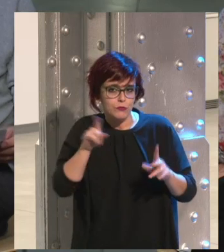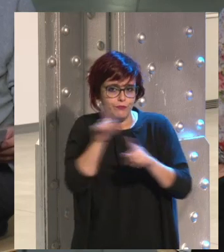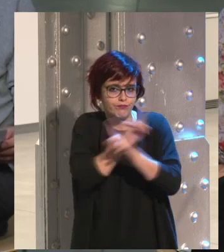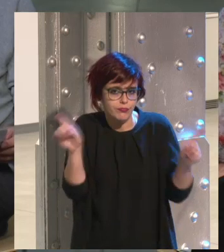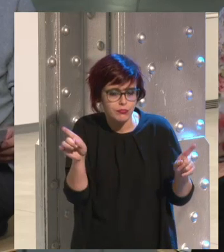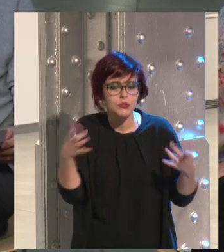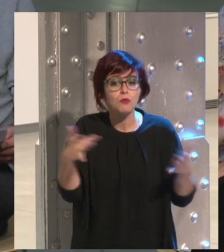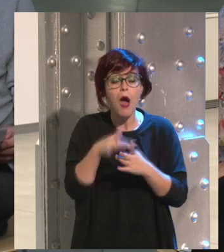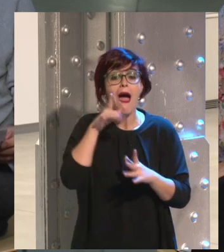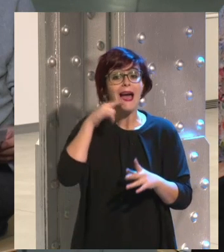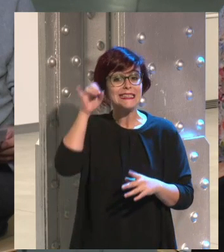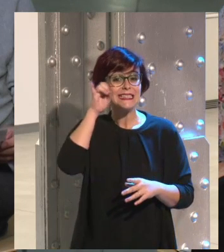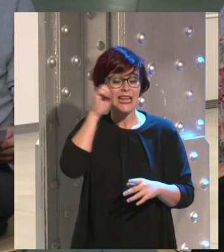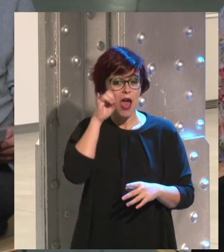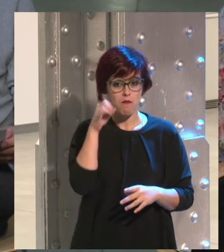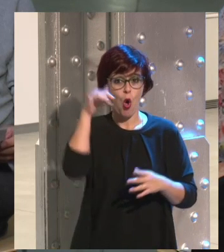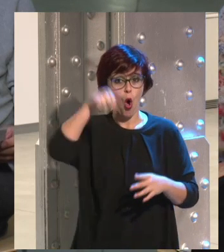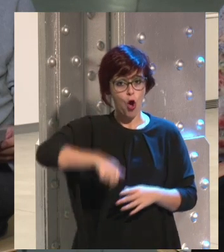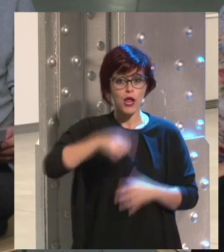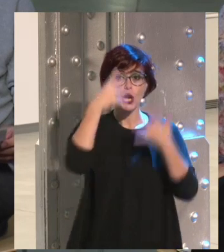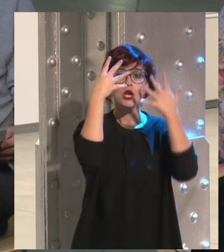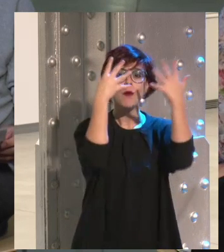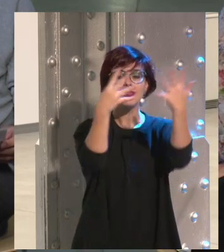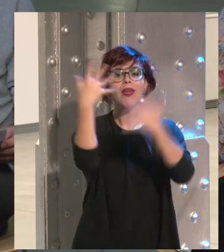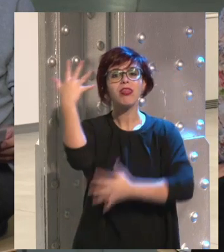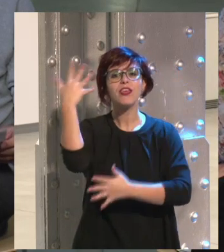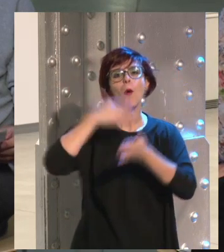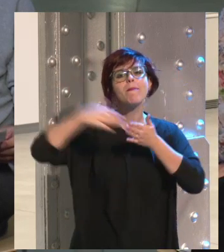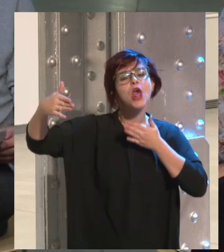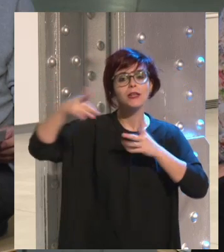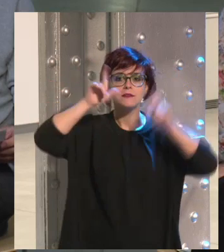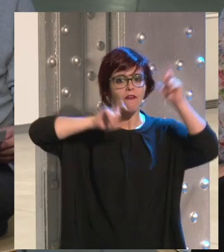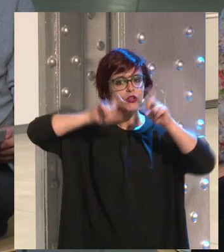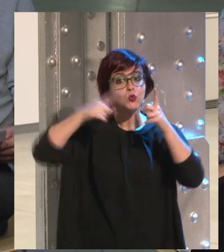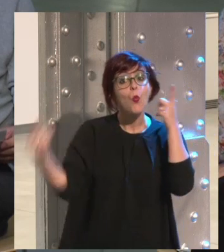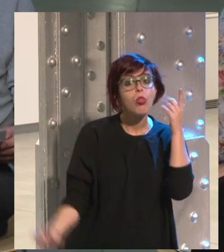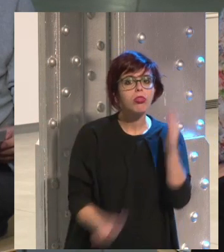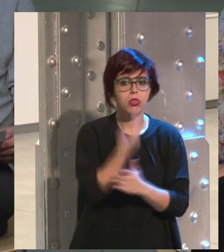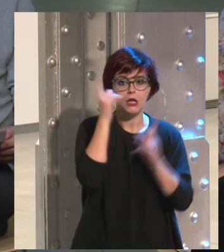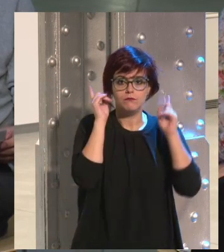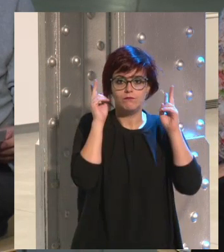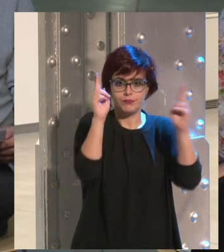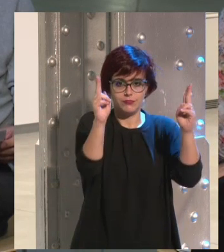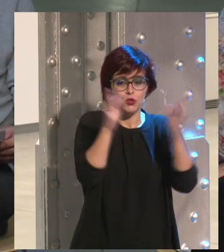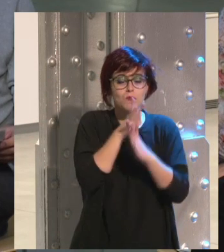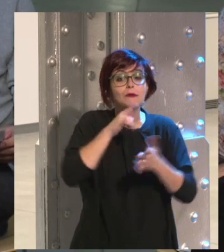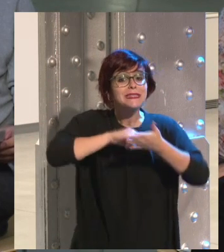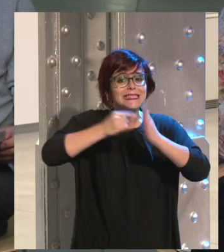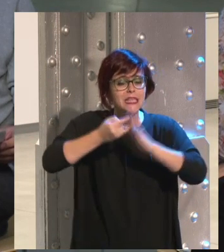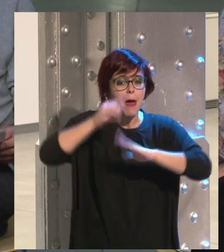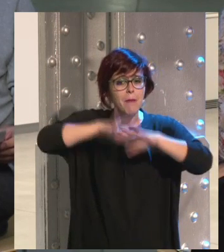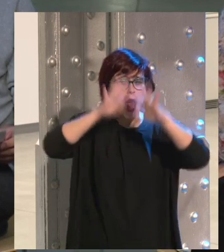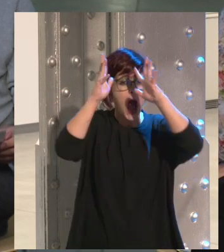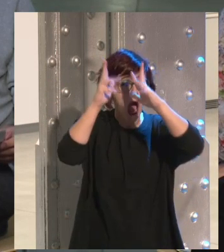En Instagram, hoy con 95 millones de fotos que se suben al día, no hay sistema que pueda